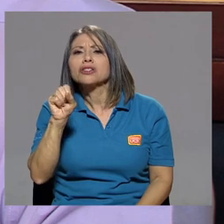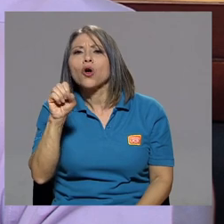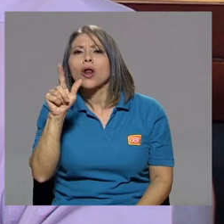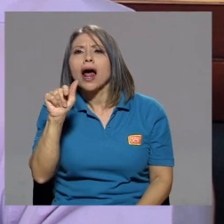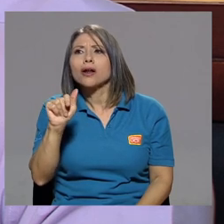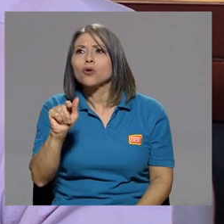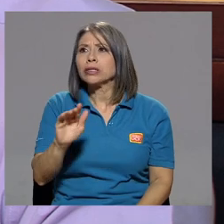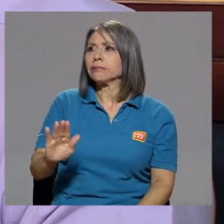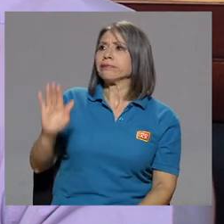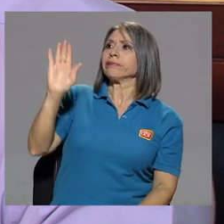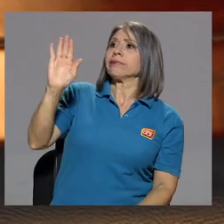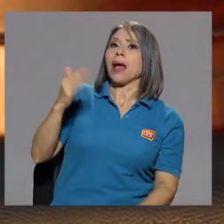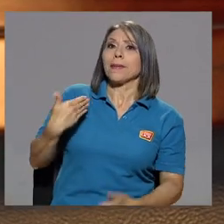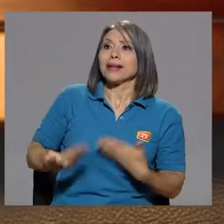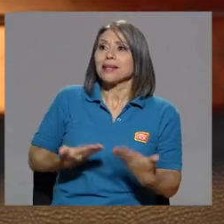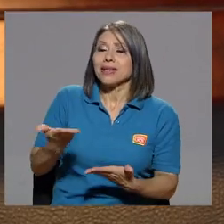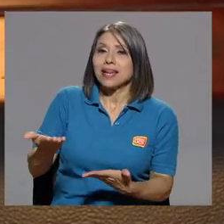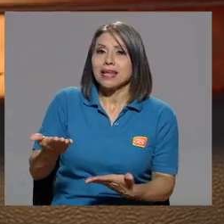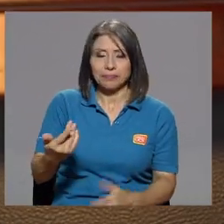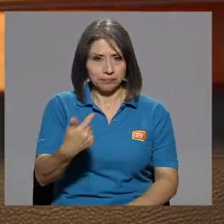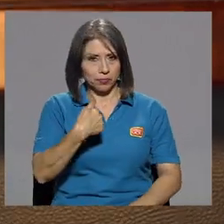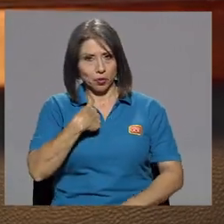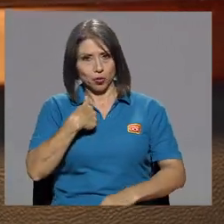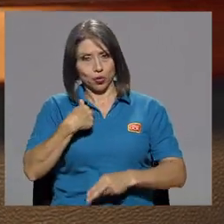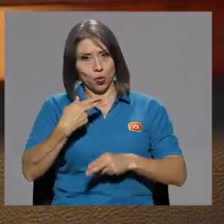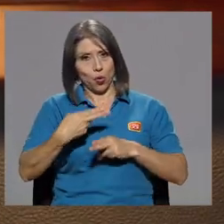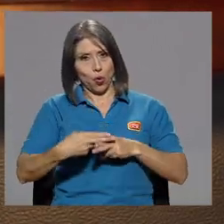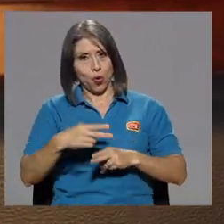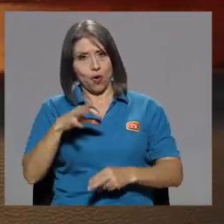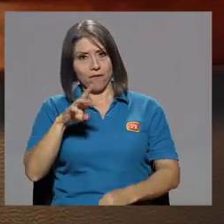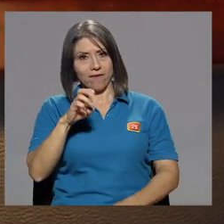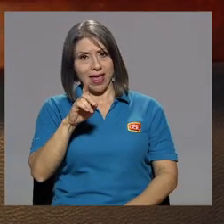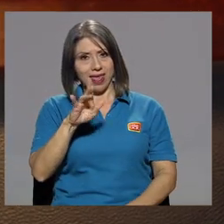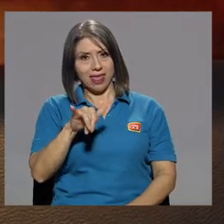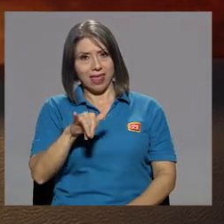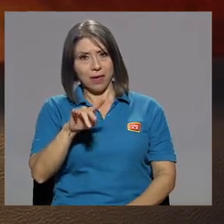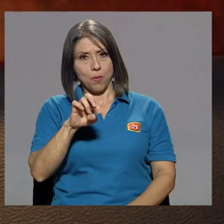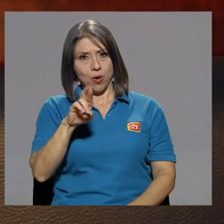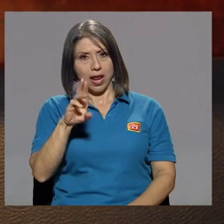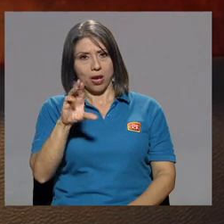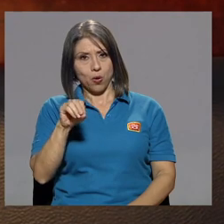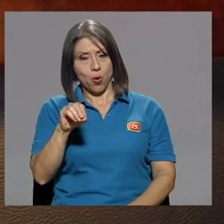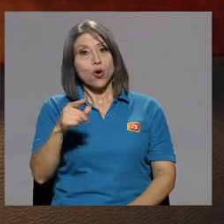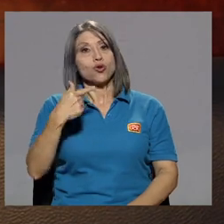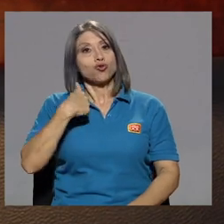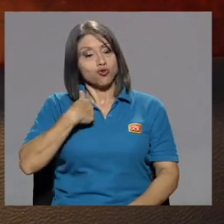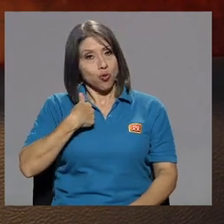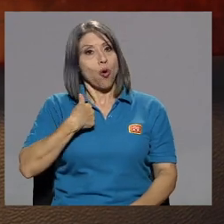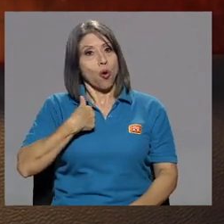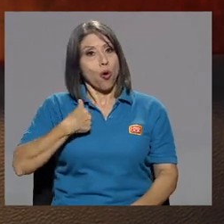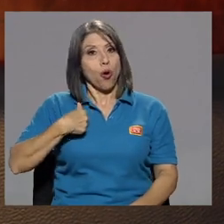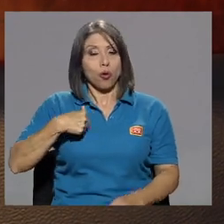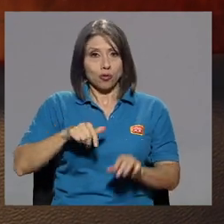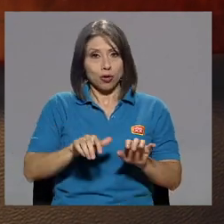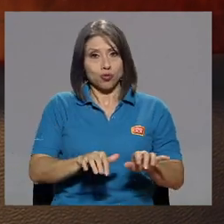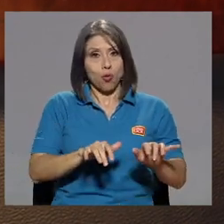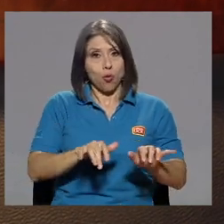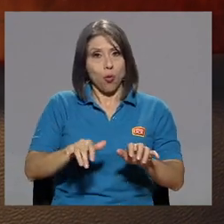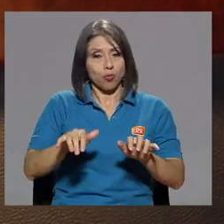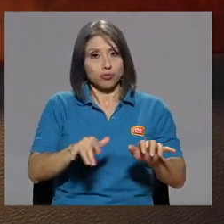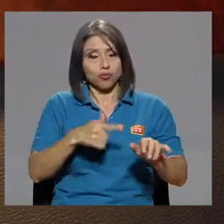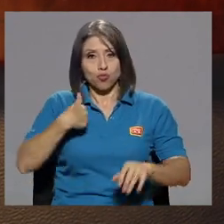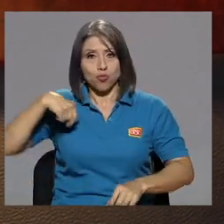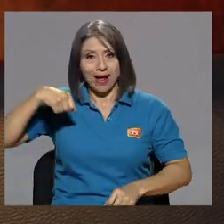Le digo, ¿para servirle? Me dice, mire, yo soy Freddy Moreno, yo canto, yo toco, yo soy pianista,